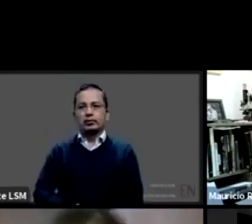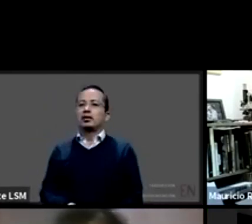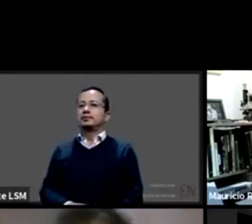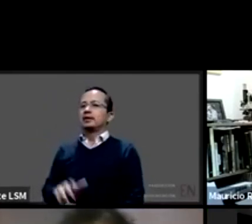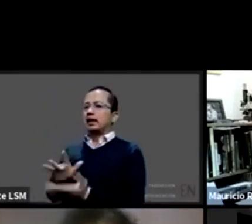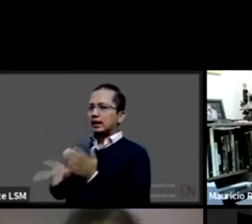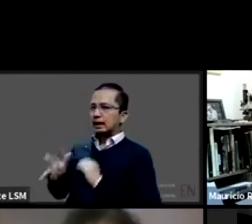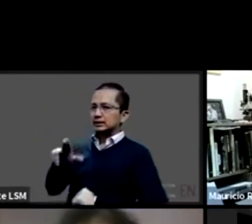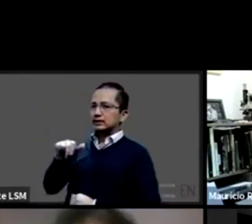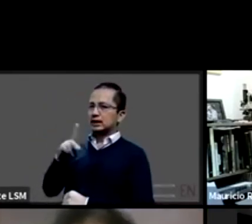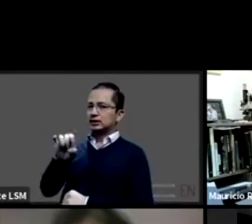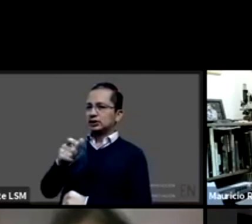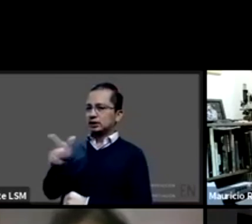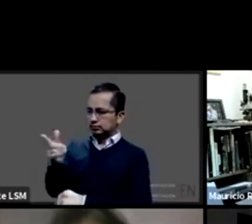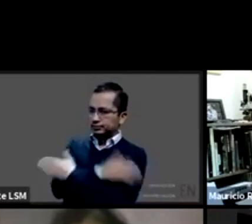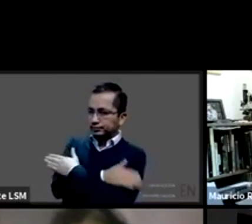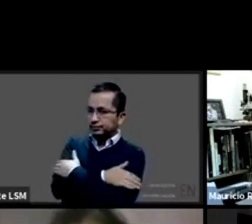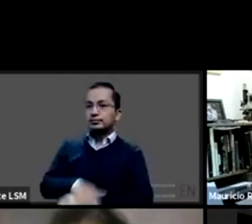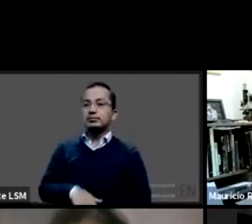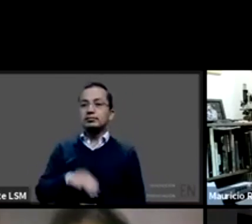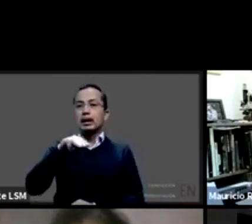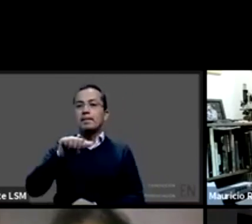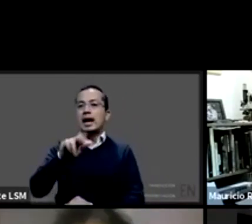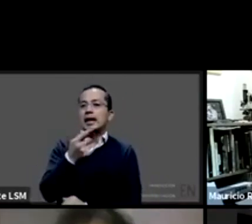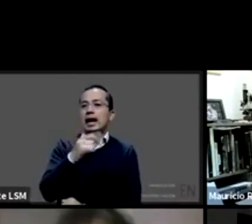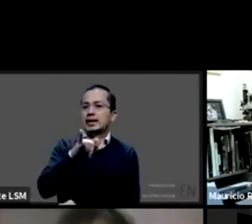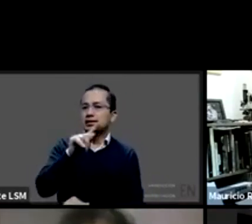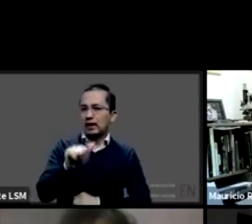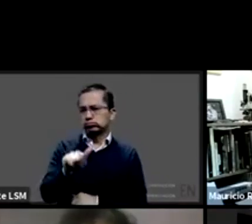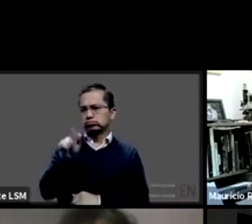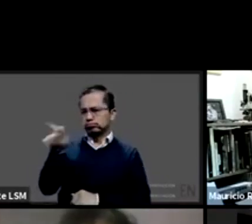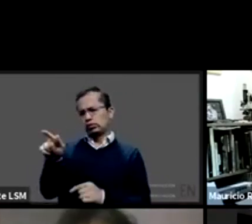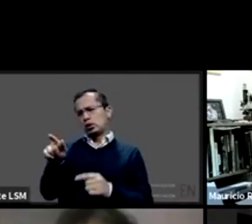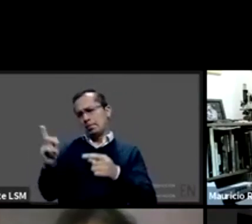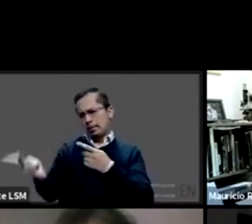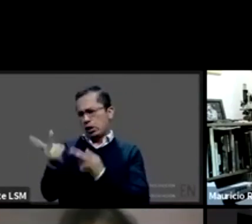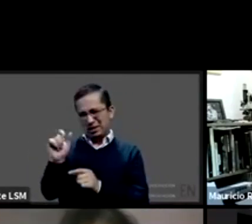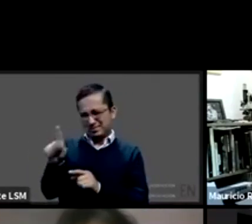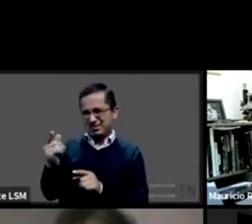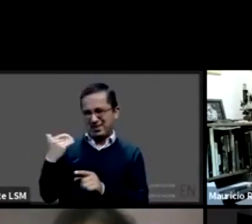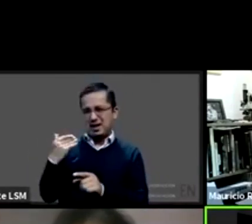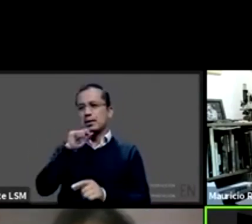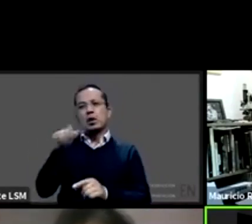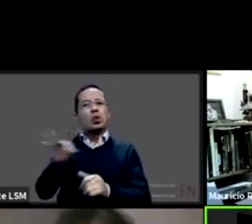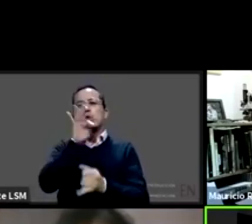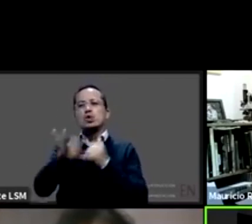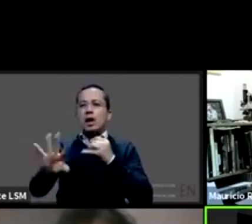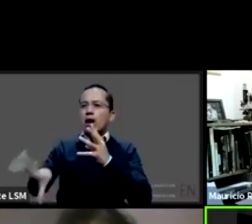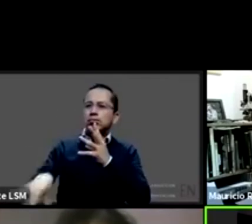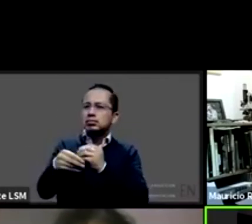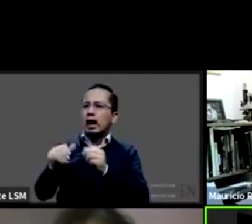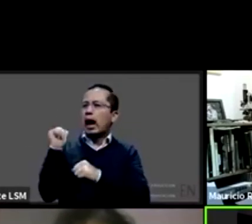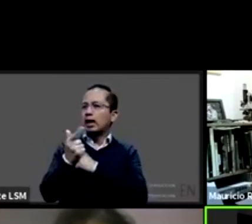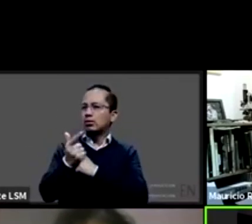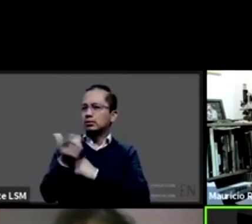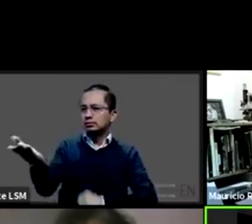acompañado Margarita también a la misma pregunta y por supuesto como conclusión lo que deseas agregar y muchísimas gracias Pamela